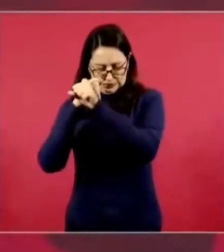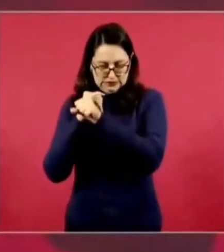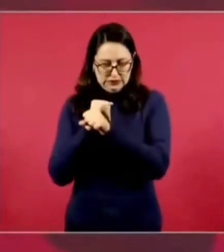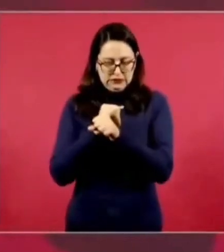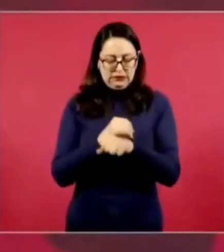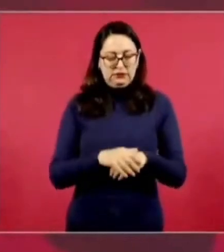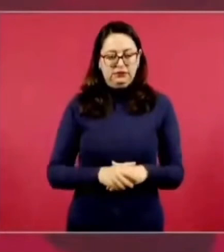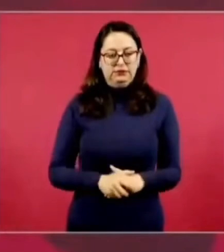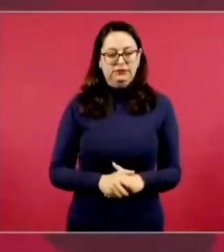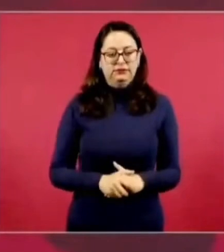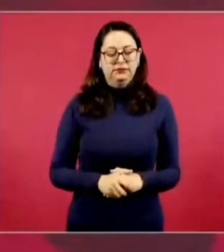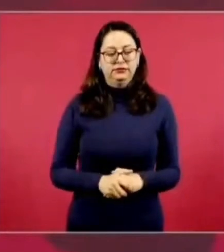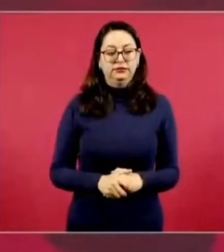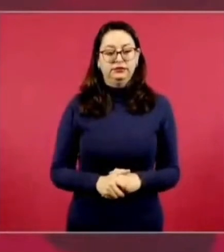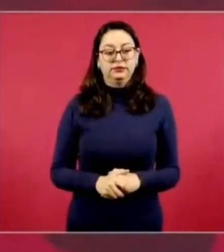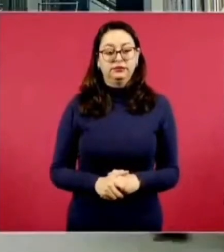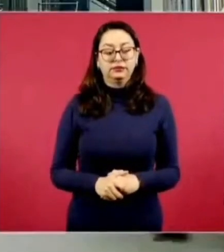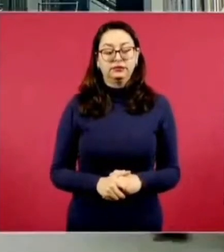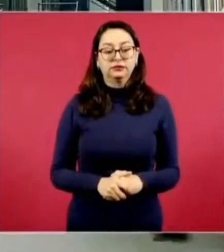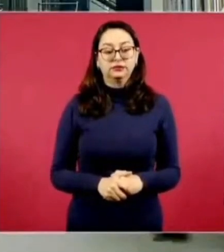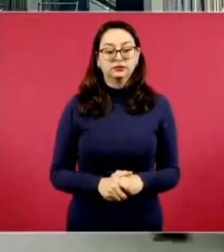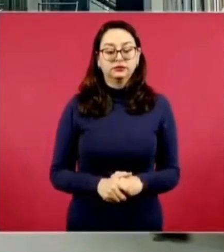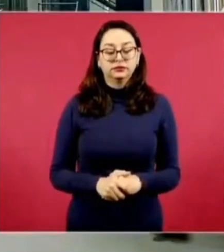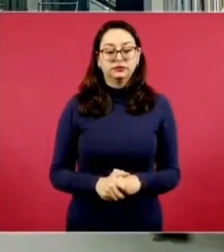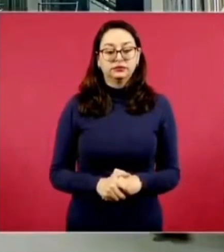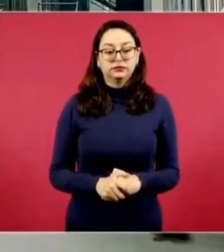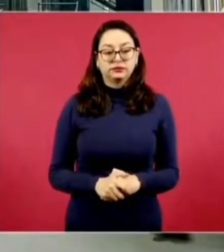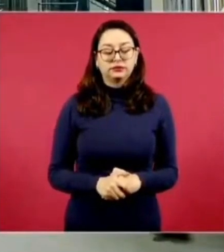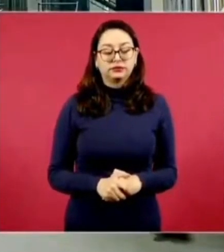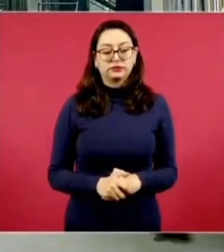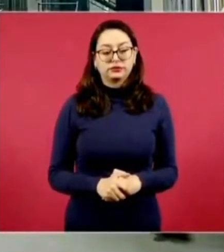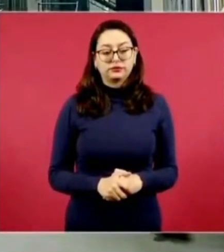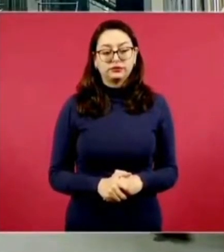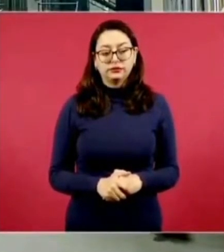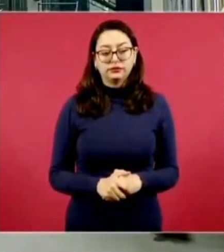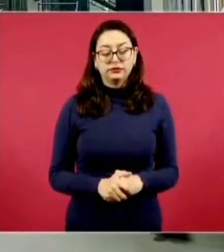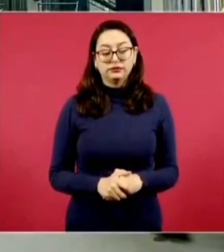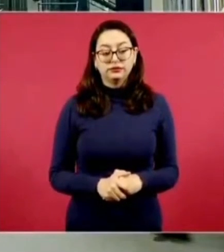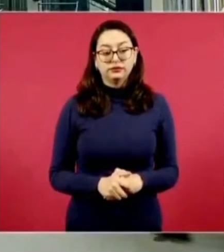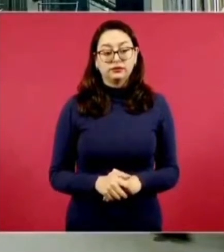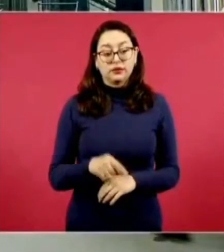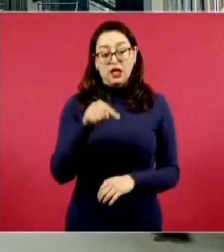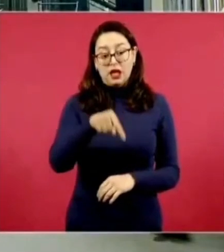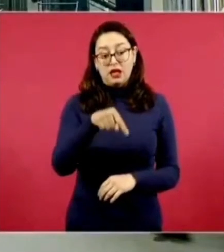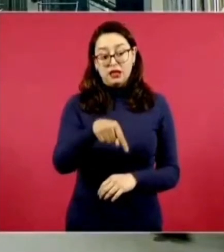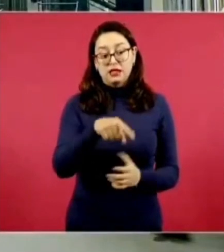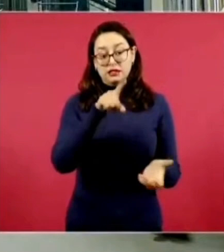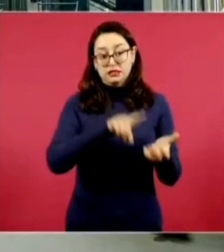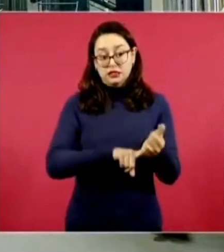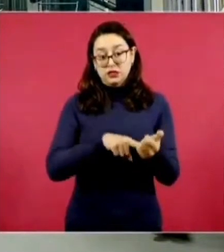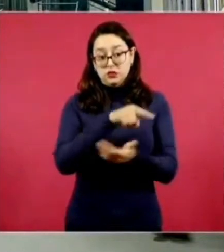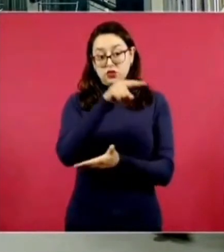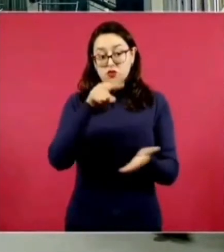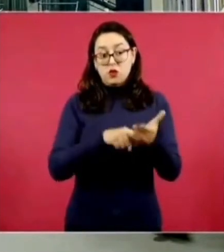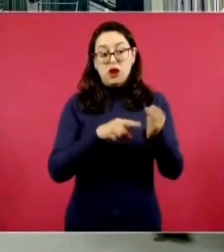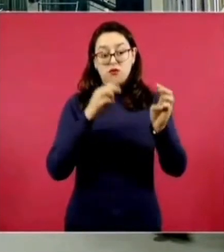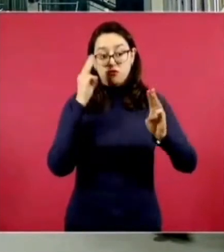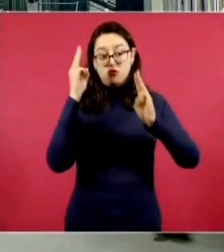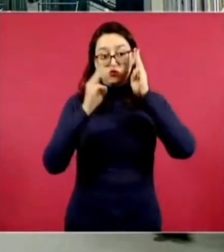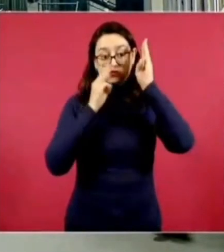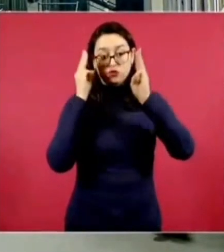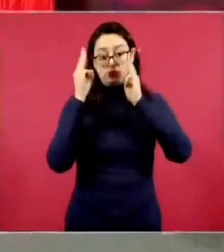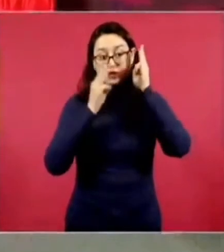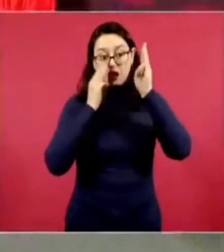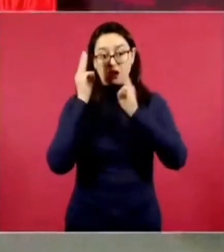y este el museo de sitio de los años 50 lo hizo a